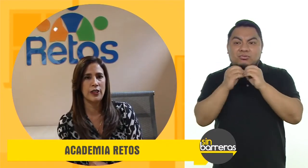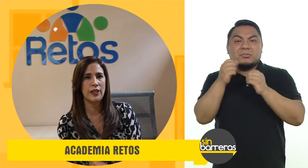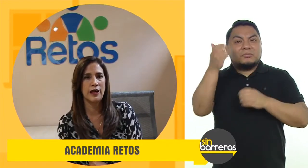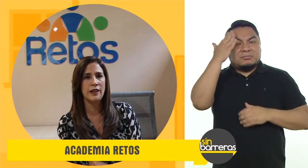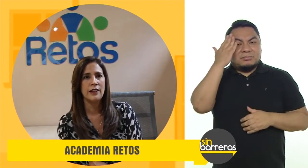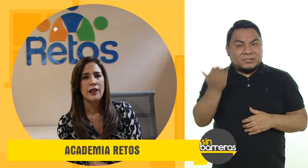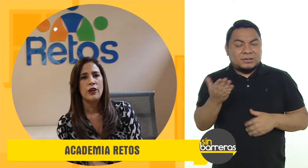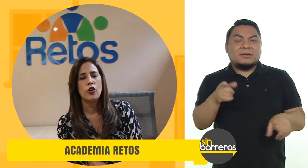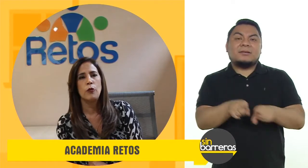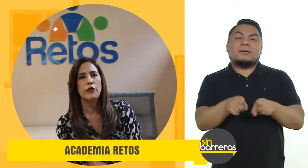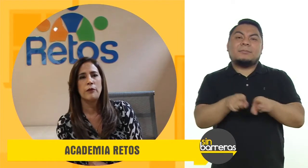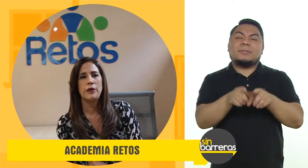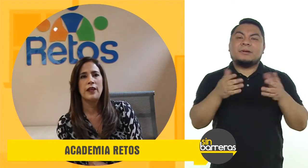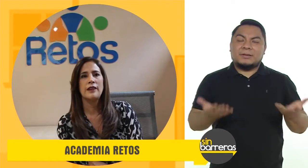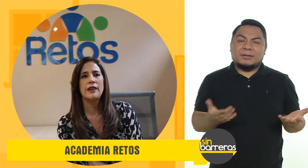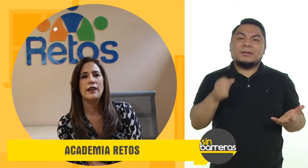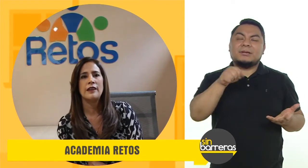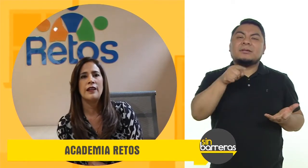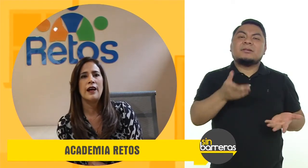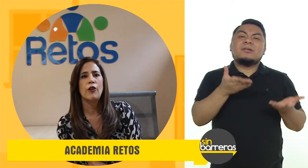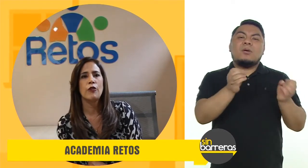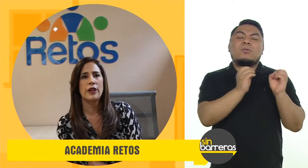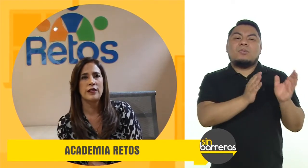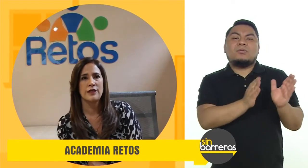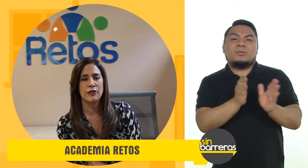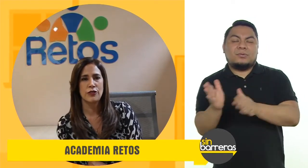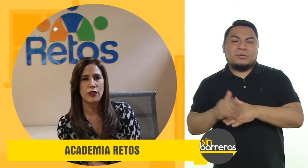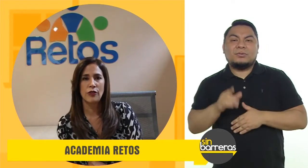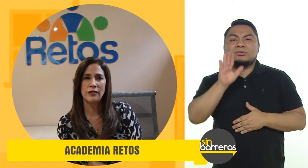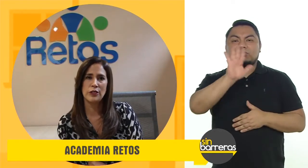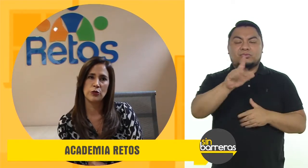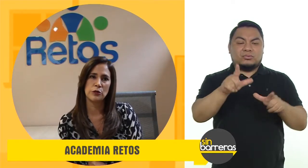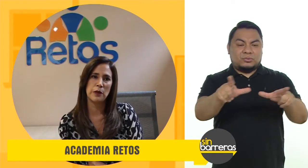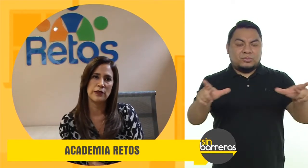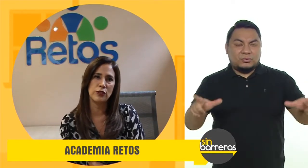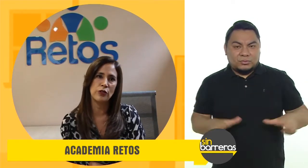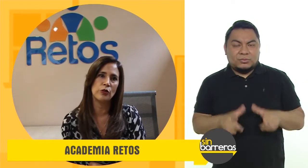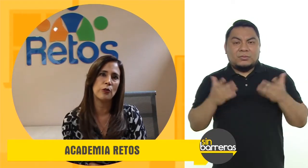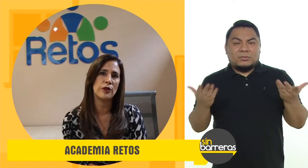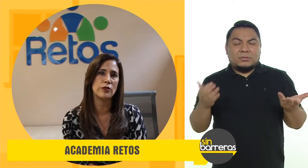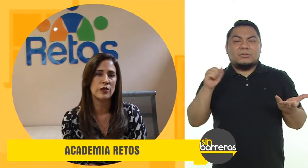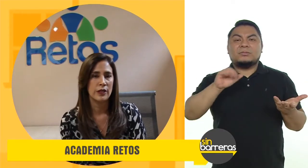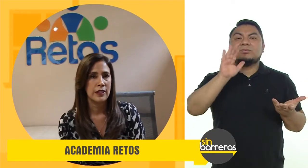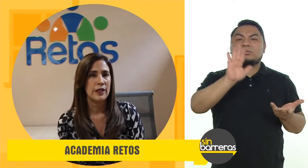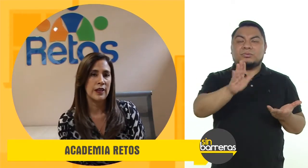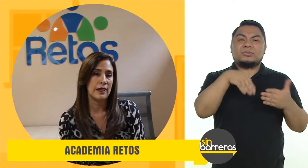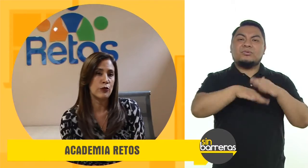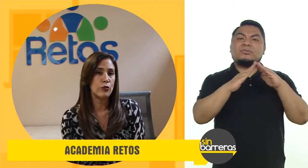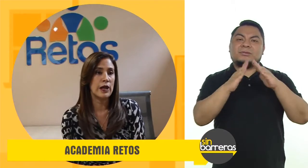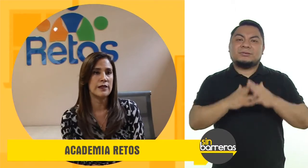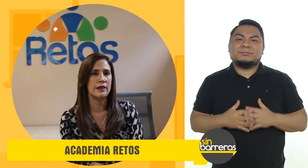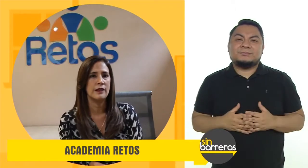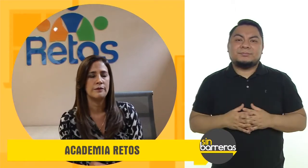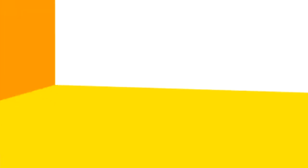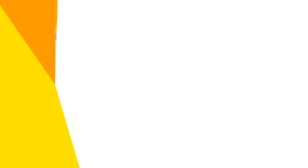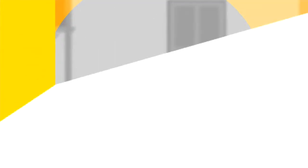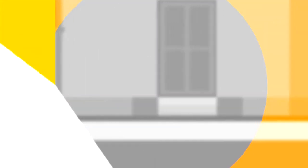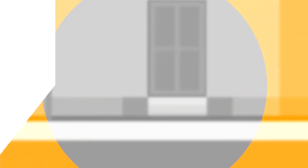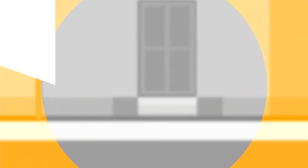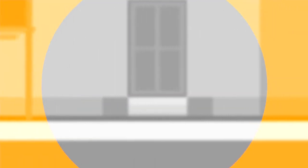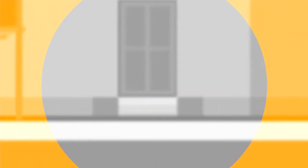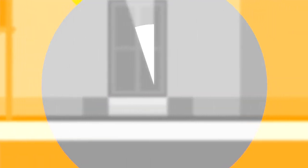tecnología como también en la organización de su espacio como es su casa.